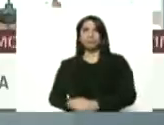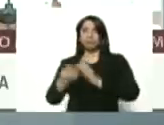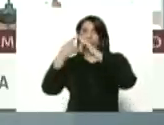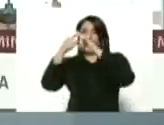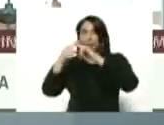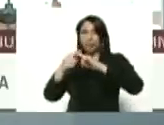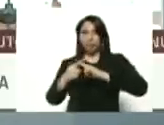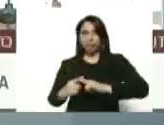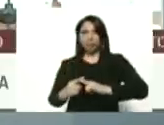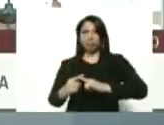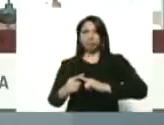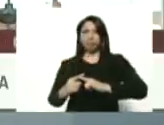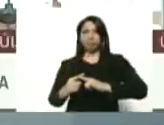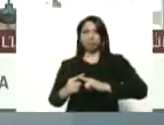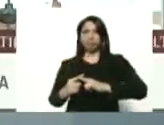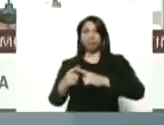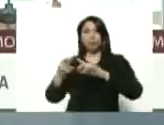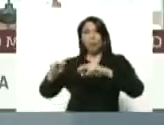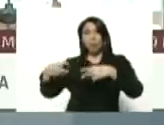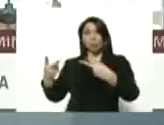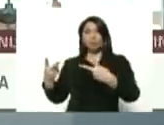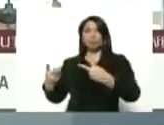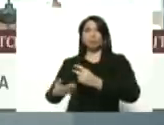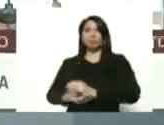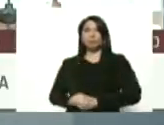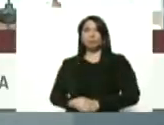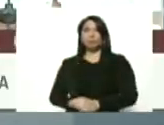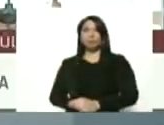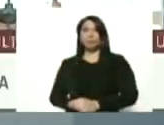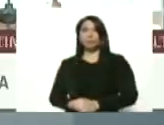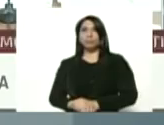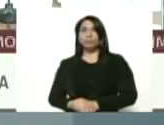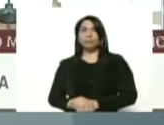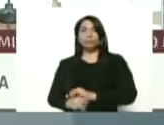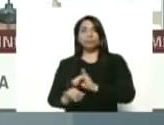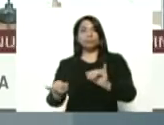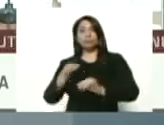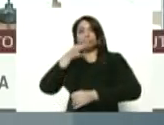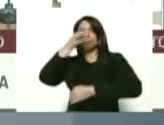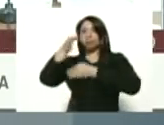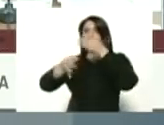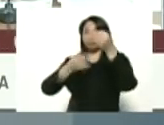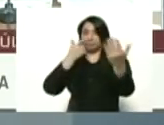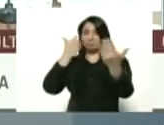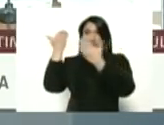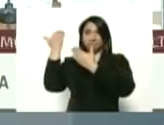estadística actualizada, ya les voy a decir, aquí está,